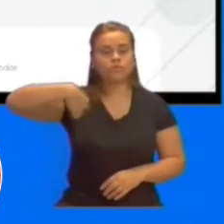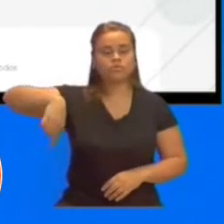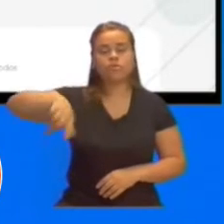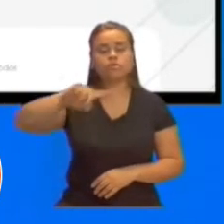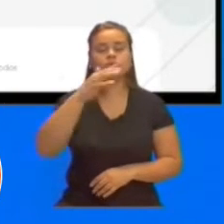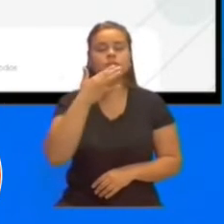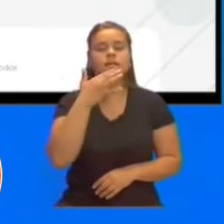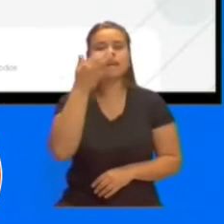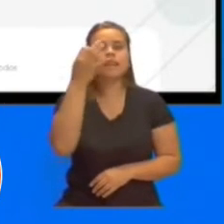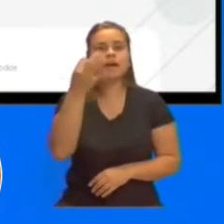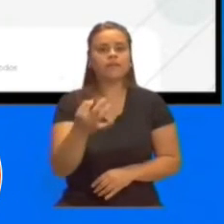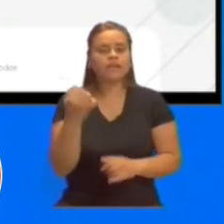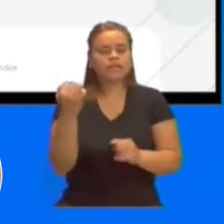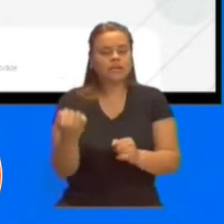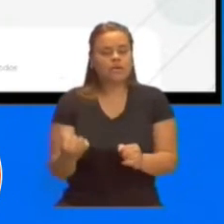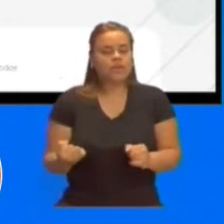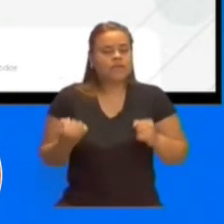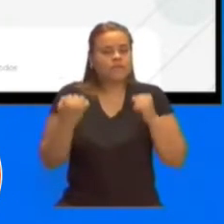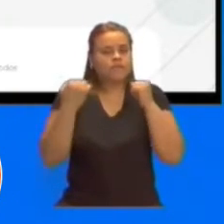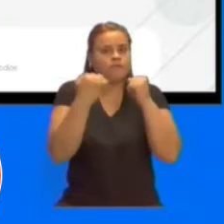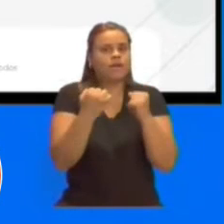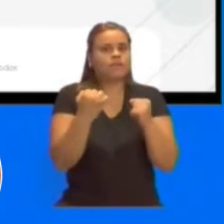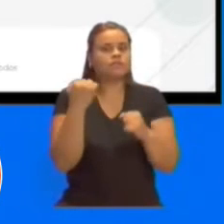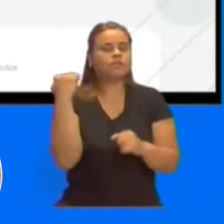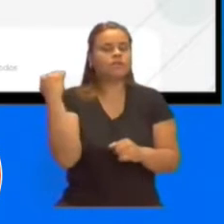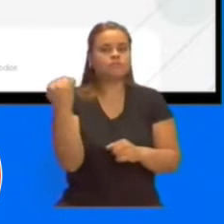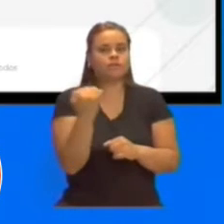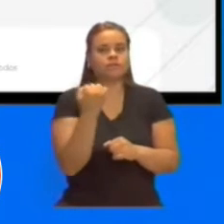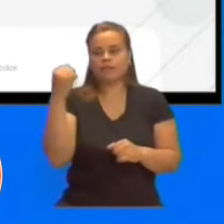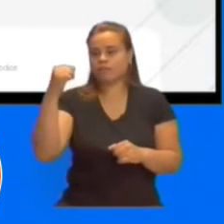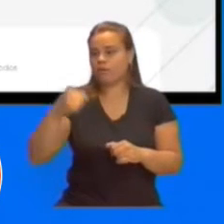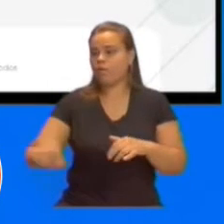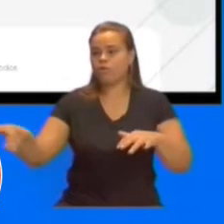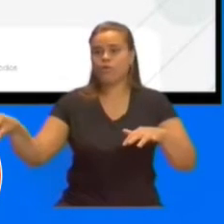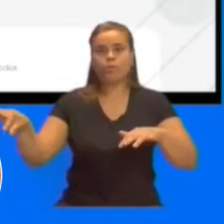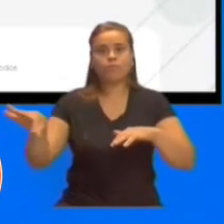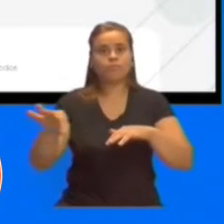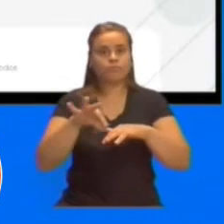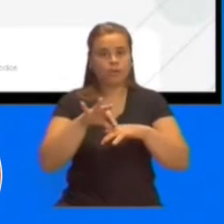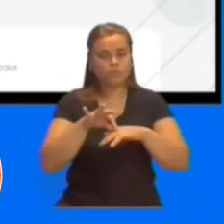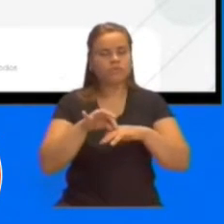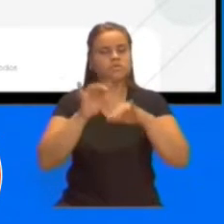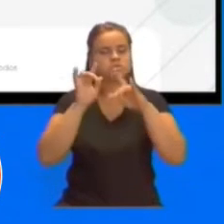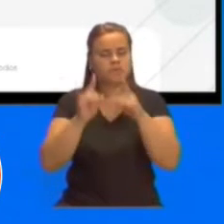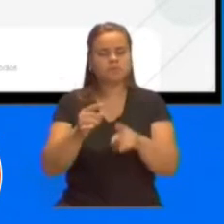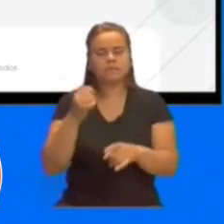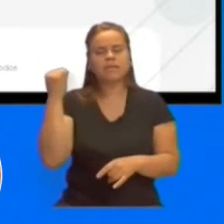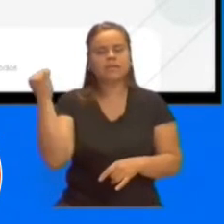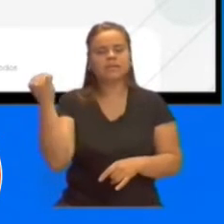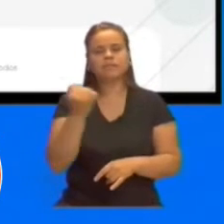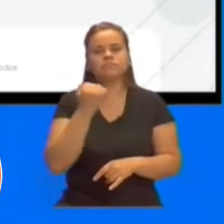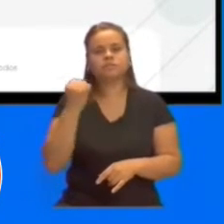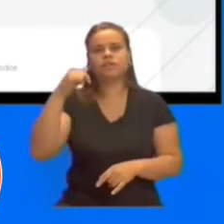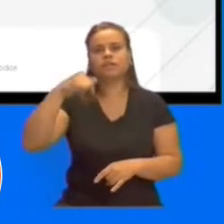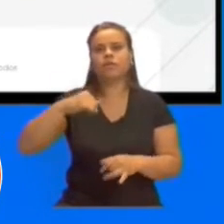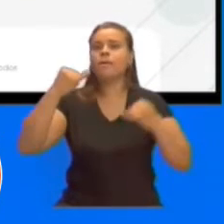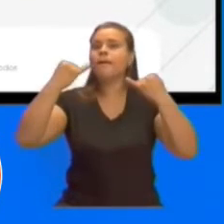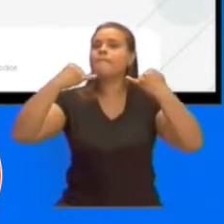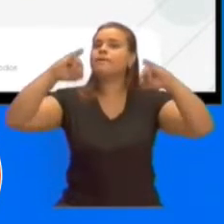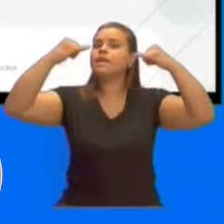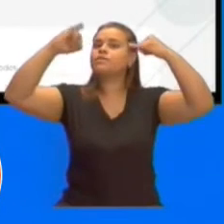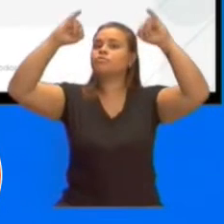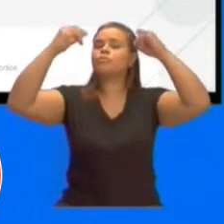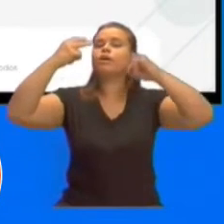es un enorme esfuerzo, sino que es un gran compromiso. A esto se suma todo lo que se viene fortaleciendo el sistema, el presupuesto que está proyectado para el